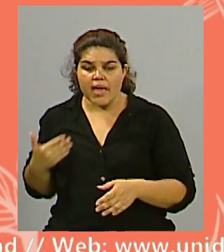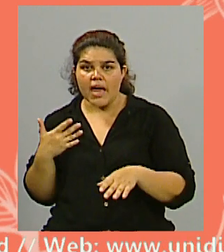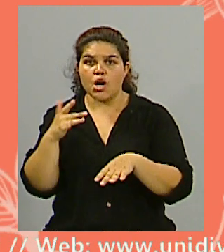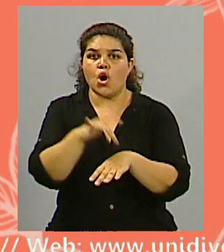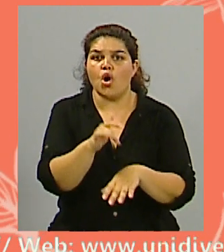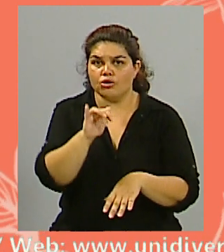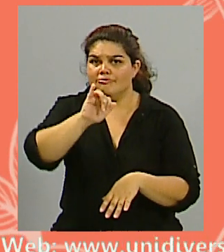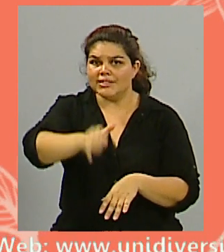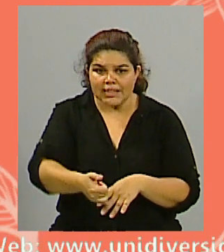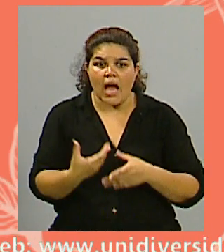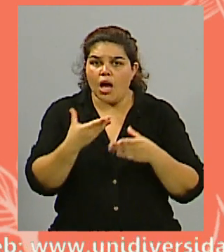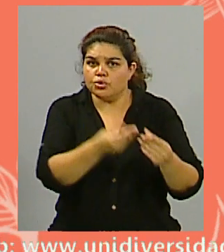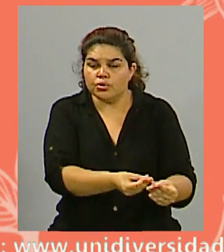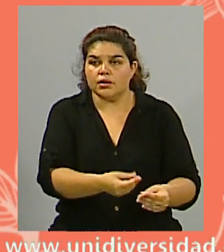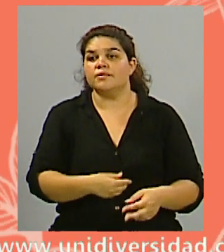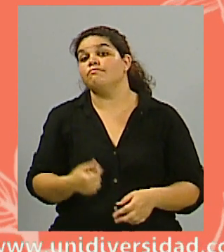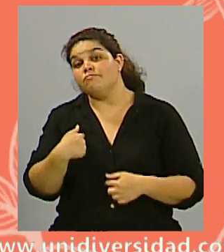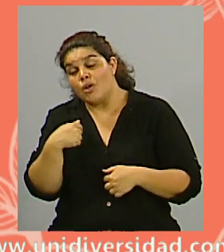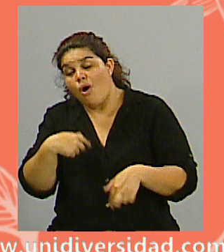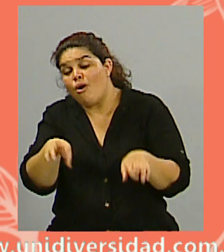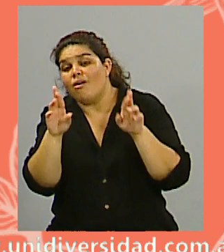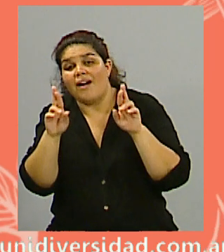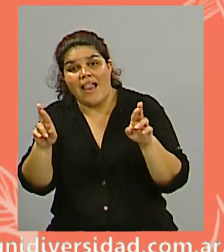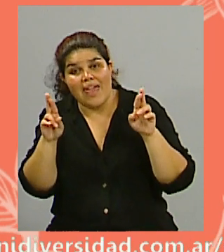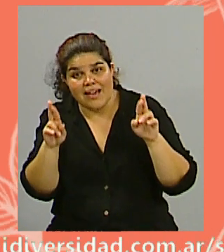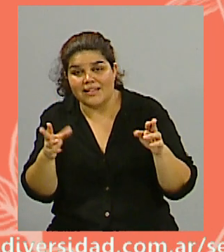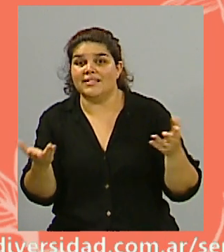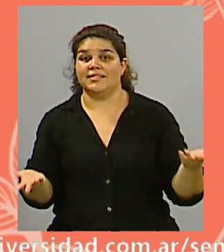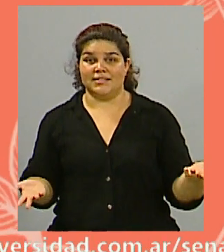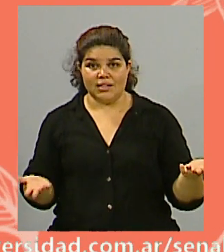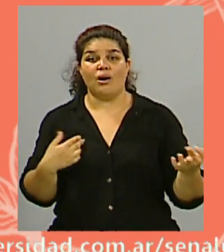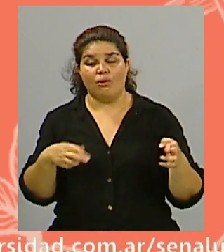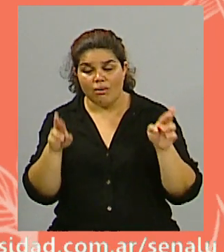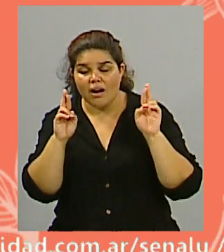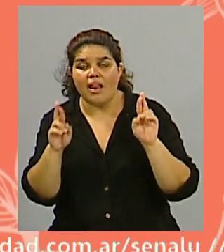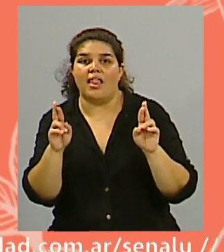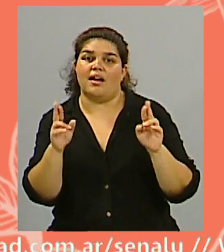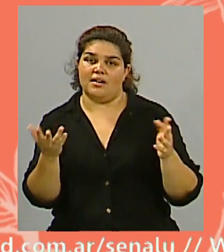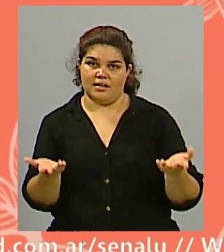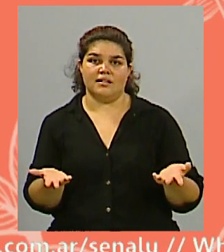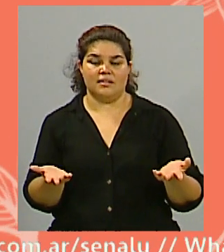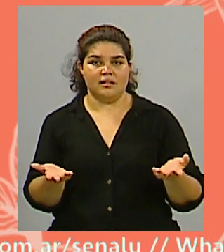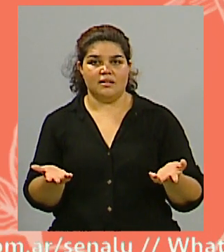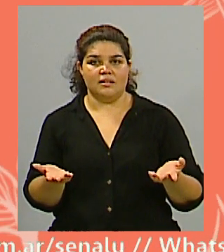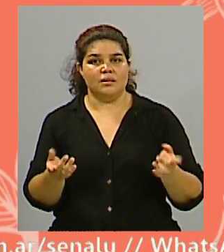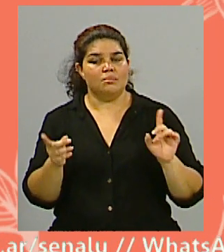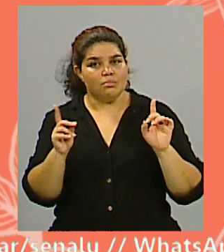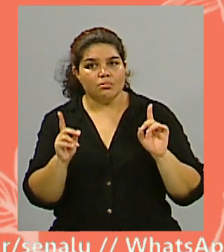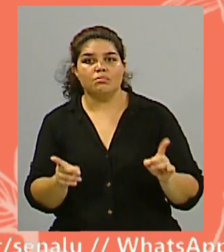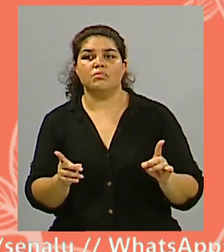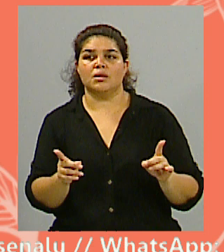así, Sí, realmente espero y deseo que esto así no sea y que tengan pensado